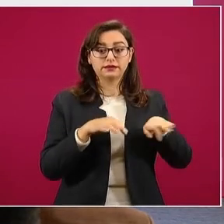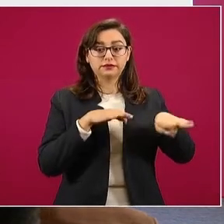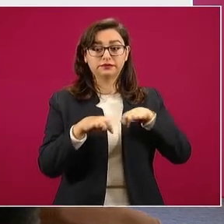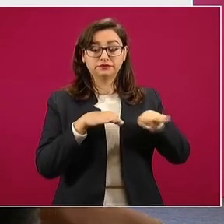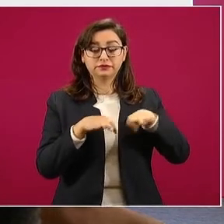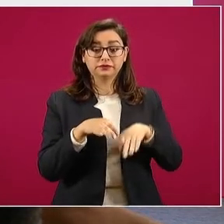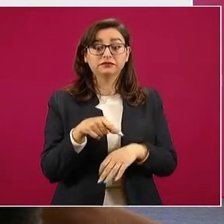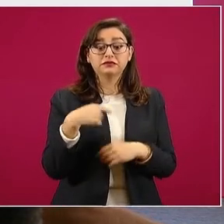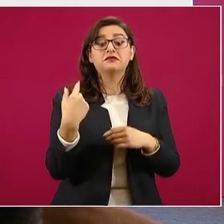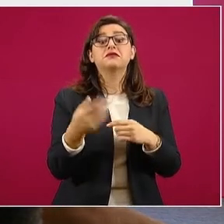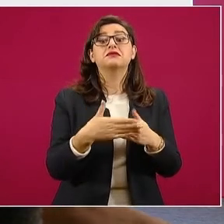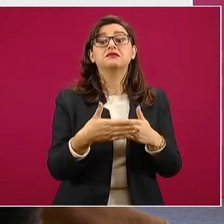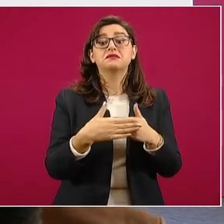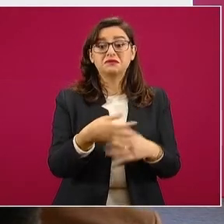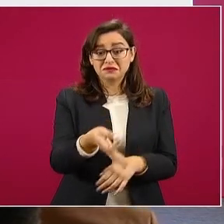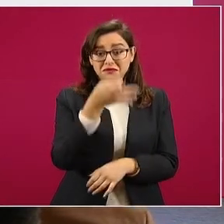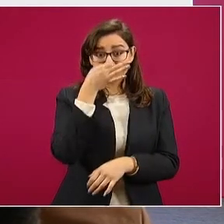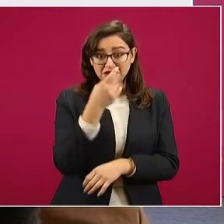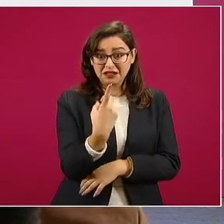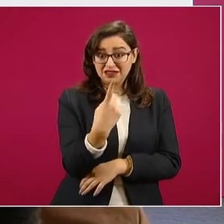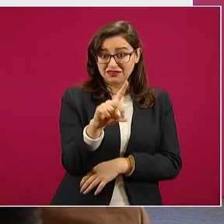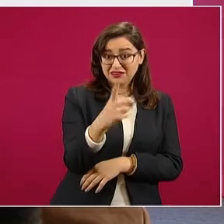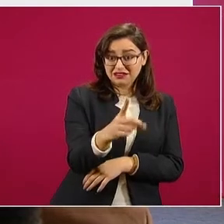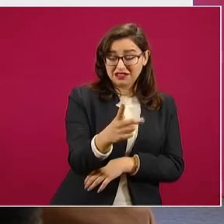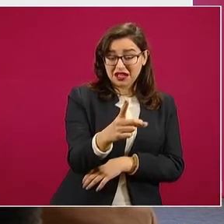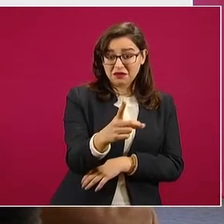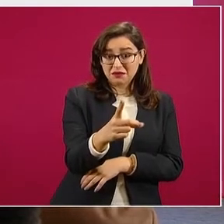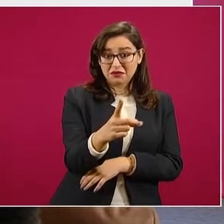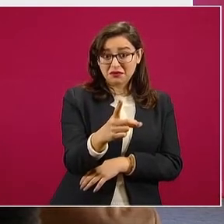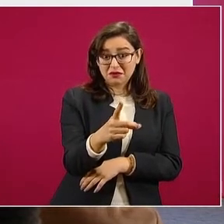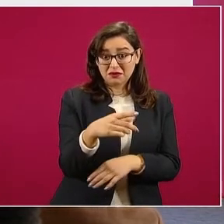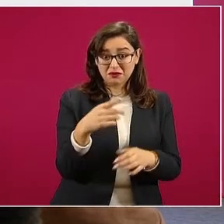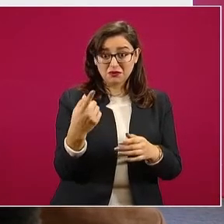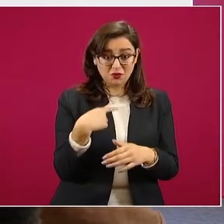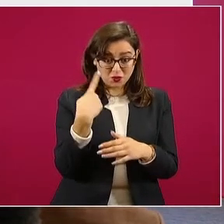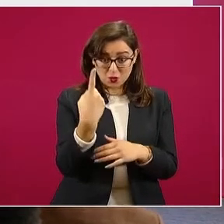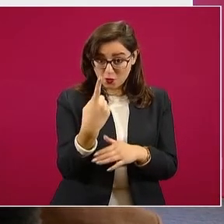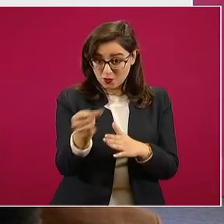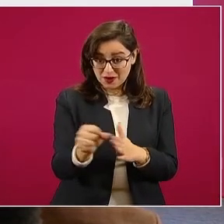Si en diciembre, en el mes próximo,